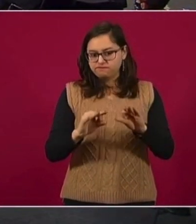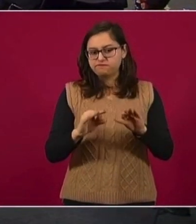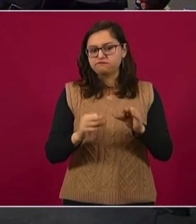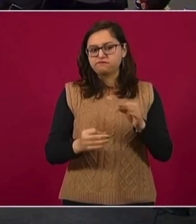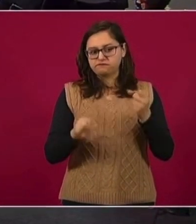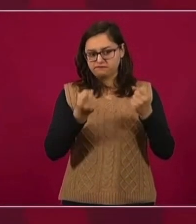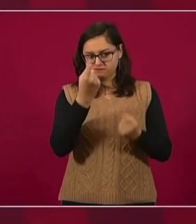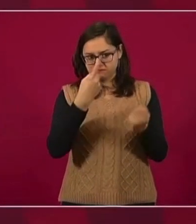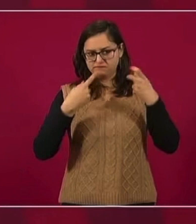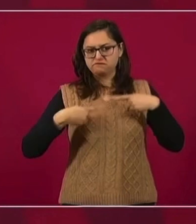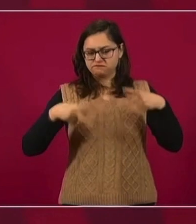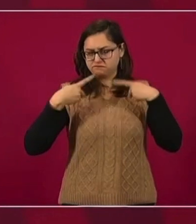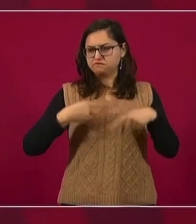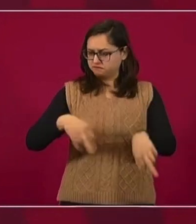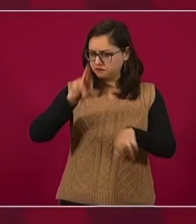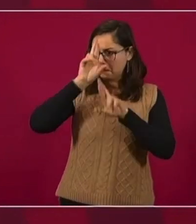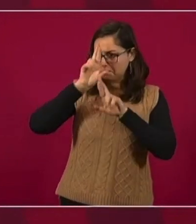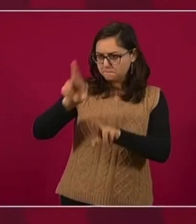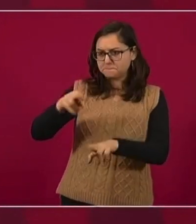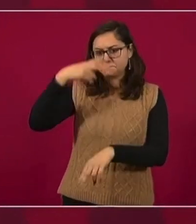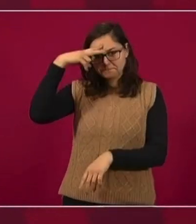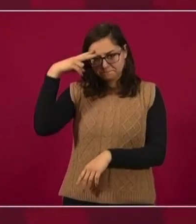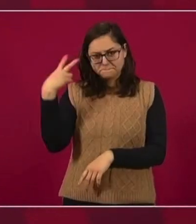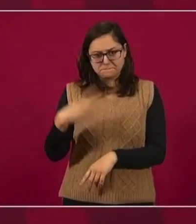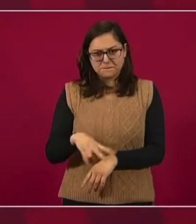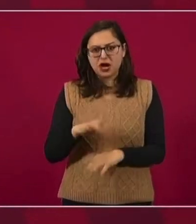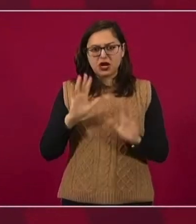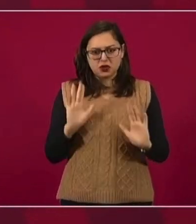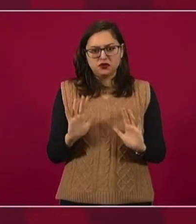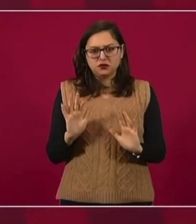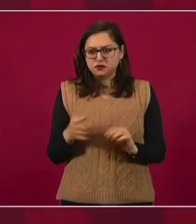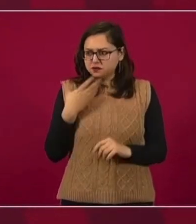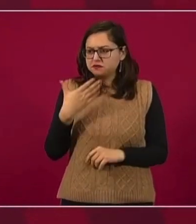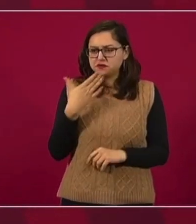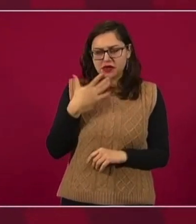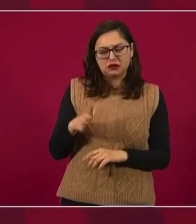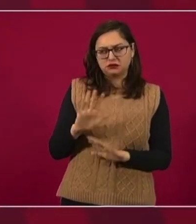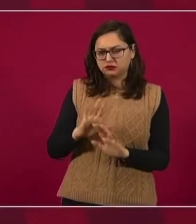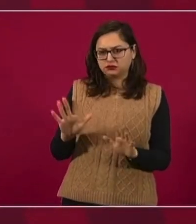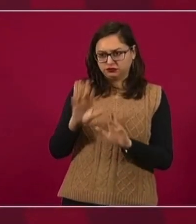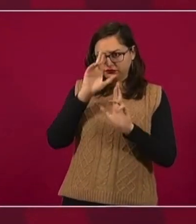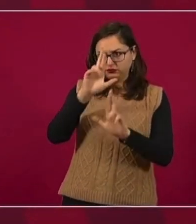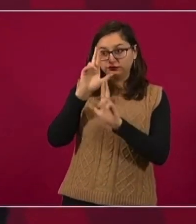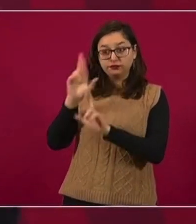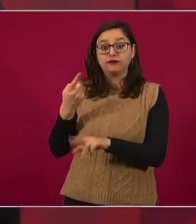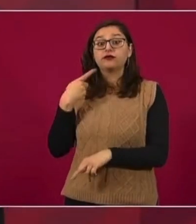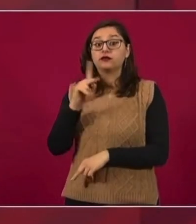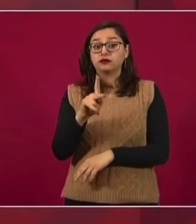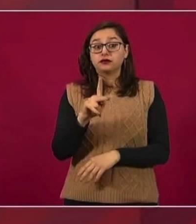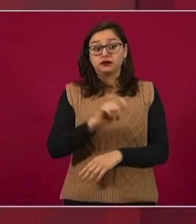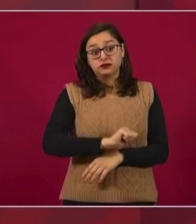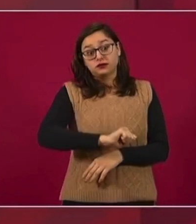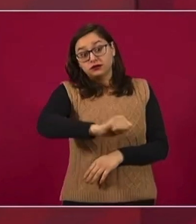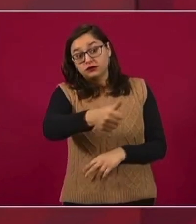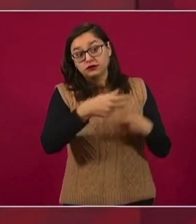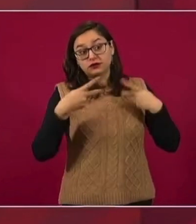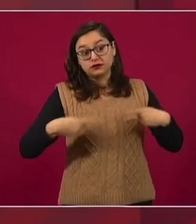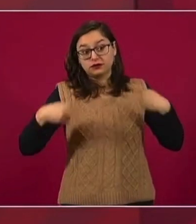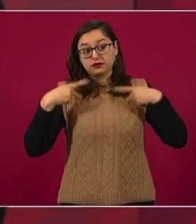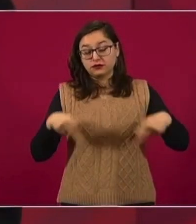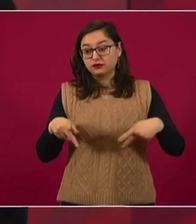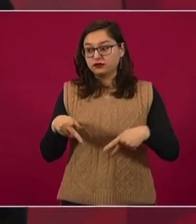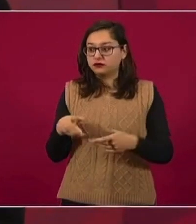otros acostumbrados a la intromisión, como también en nuestra